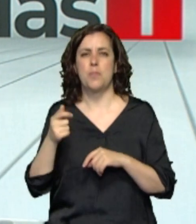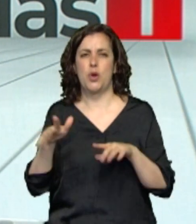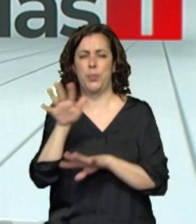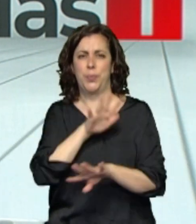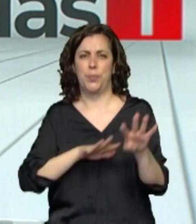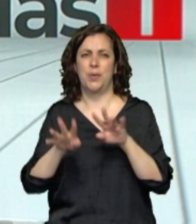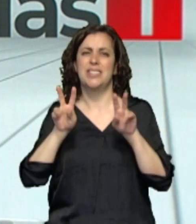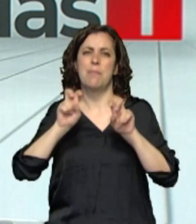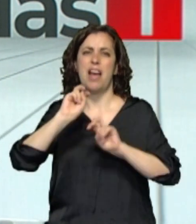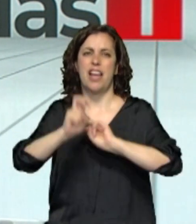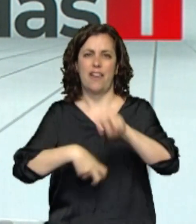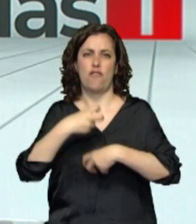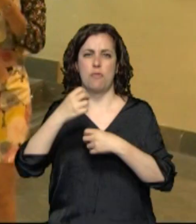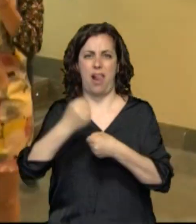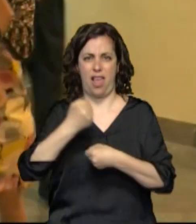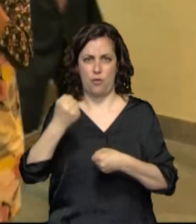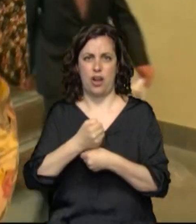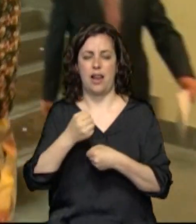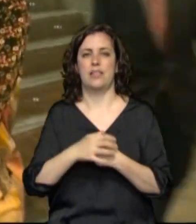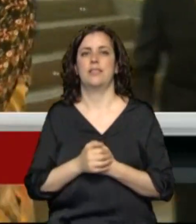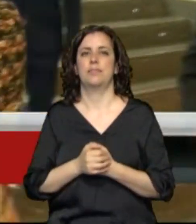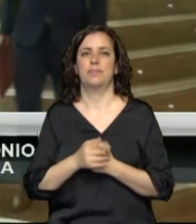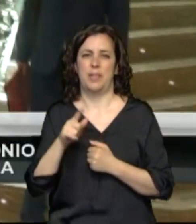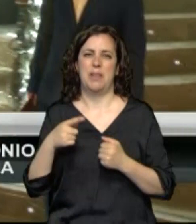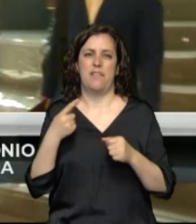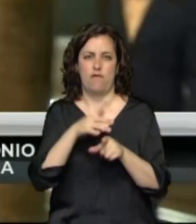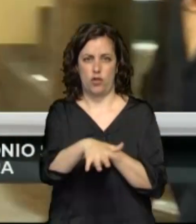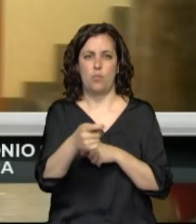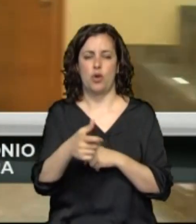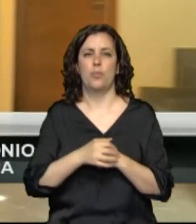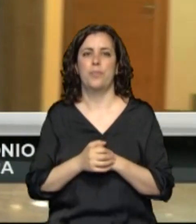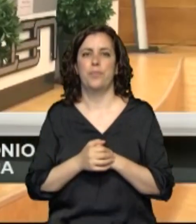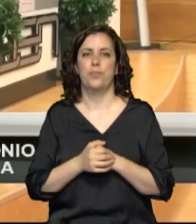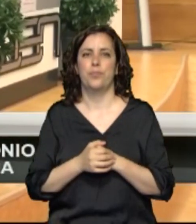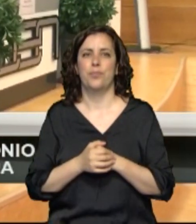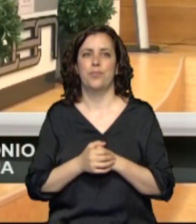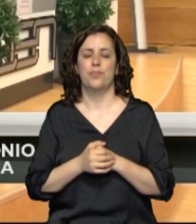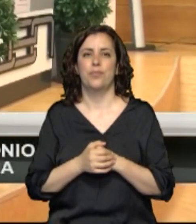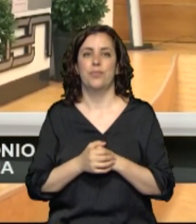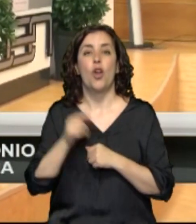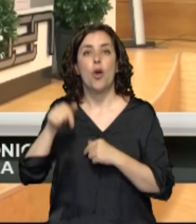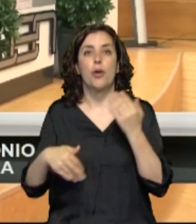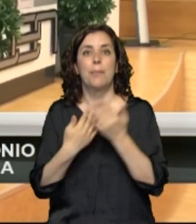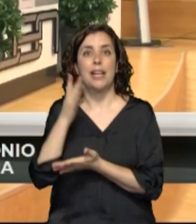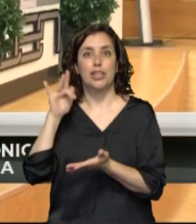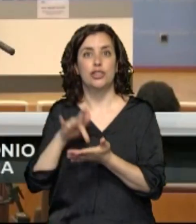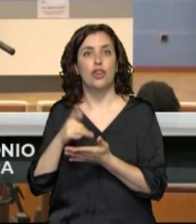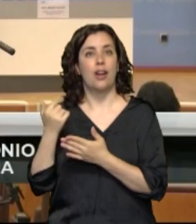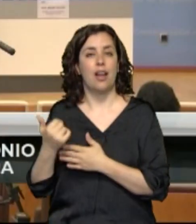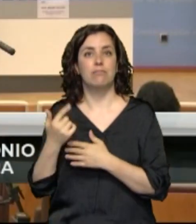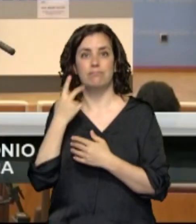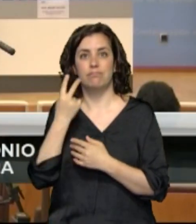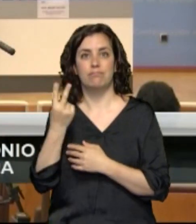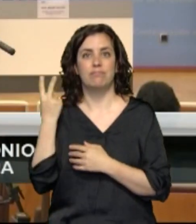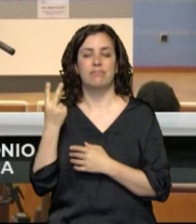laboral como telón de fondo. Esas palabras de Chivite se enmarcaban en este acto que ven, que se ha producido esta mañana en la sede de la